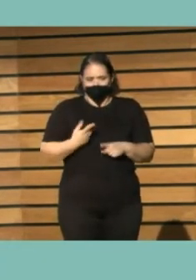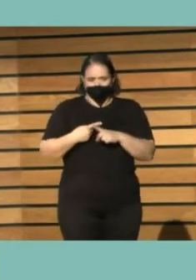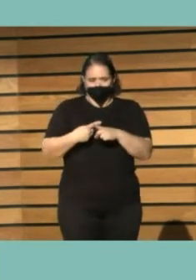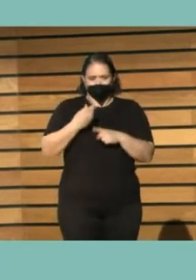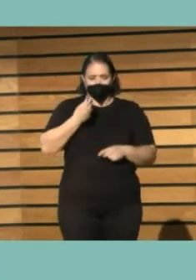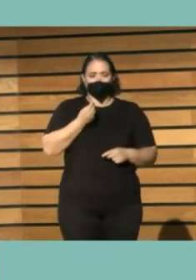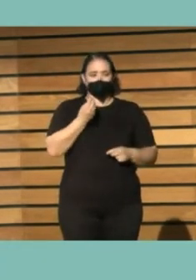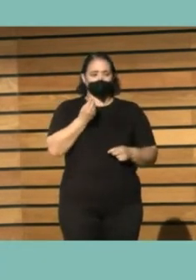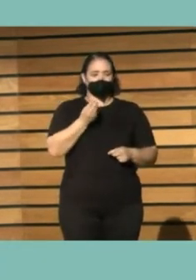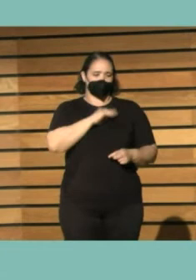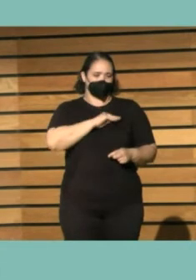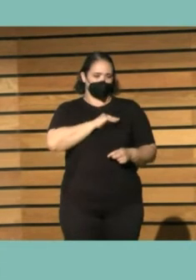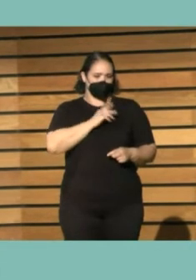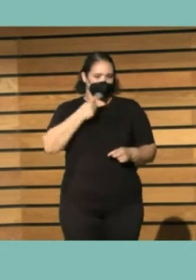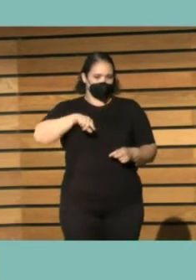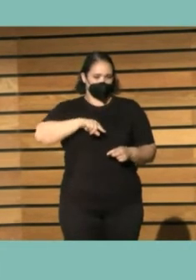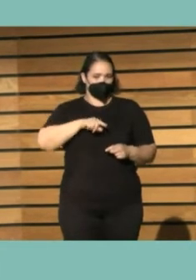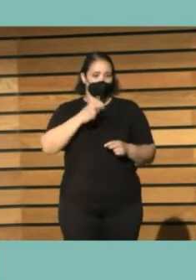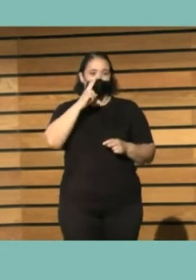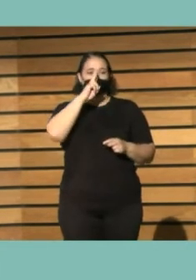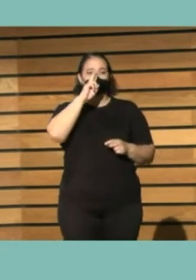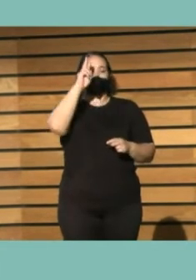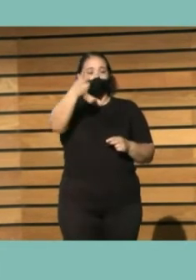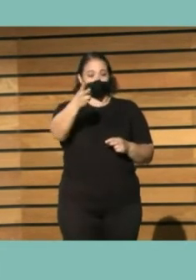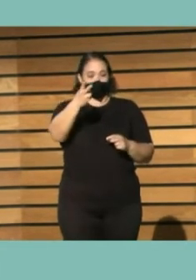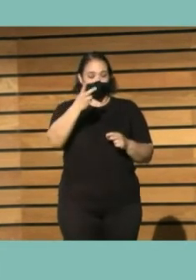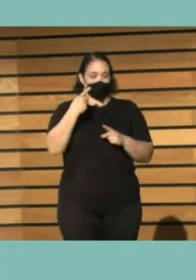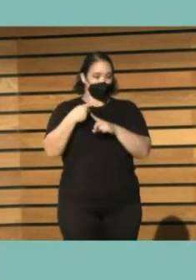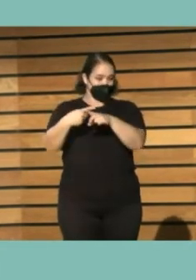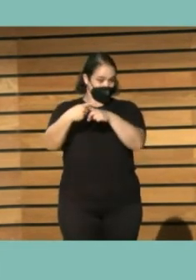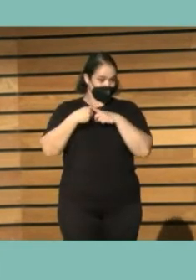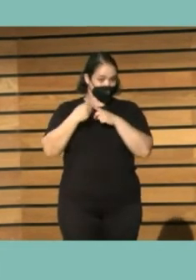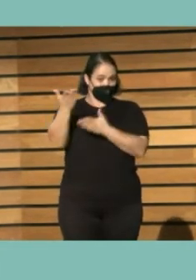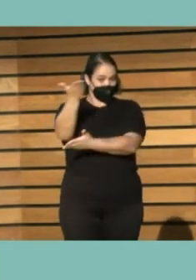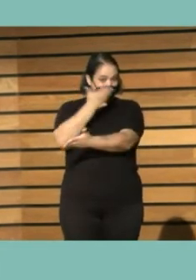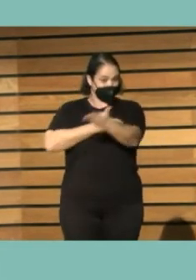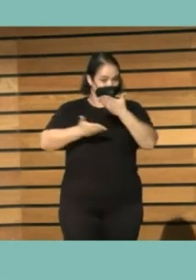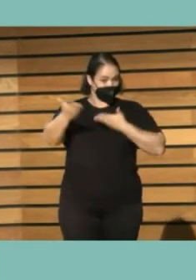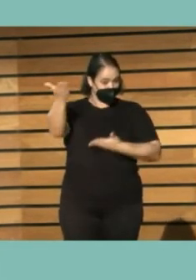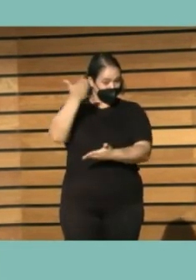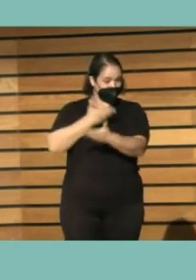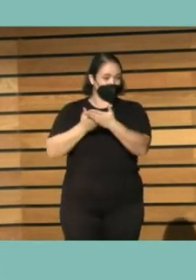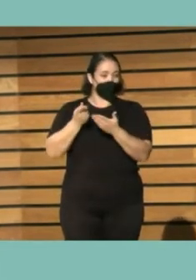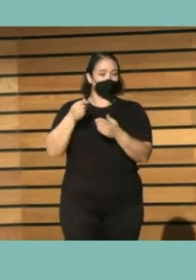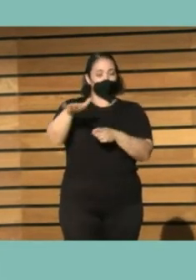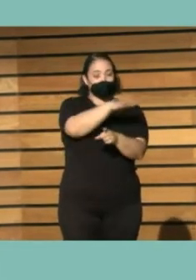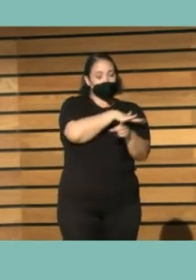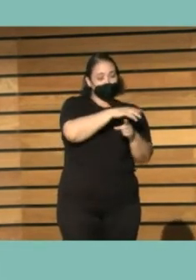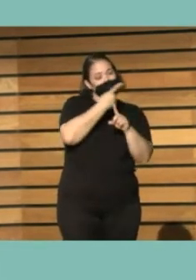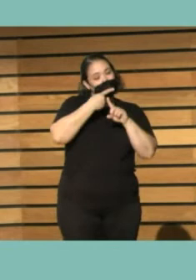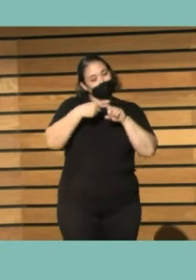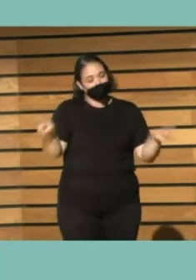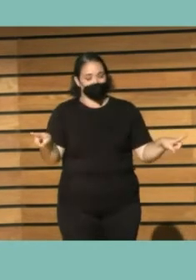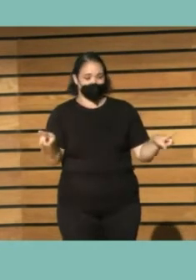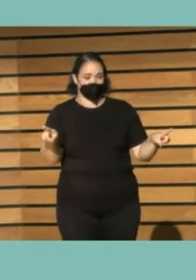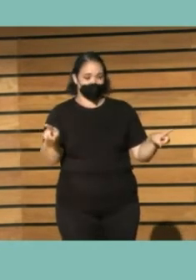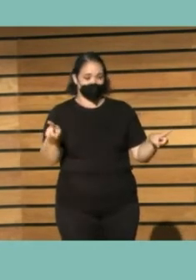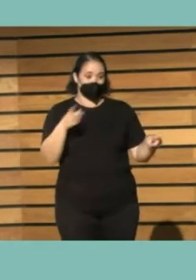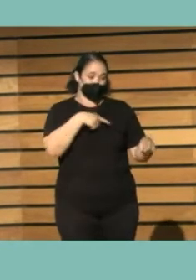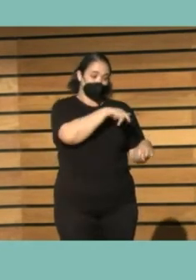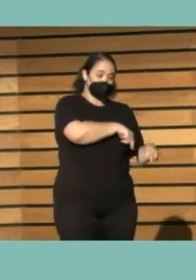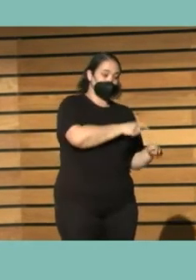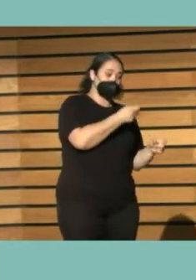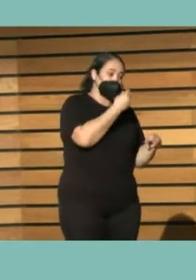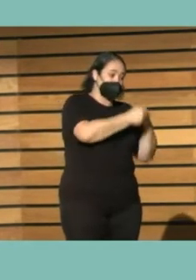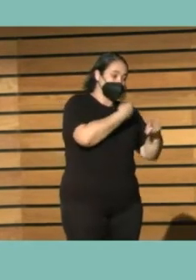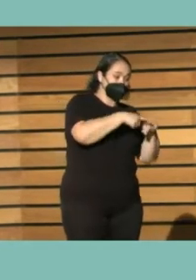después si hiciéramos dos años de intercambios ¿no? también sería un espacio donde poder explicar ¿no? cómo nos han ido estos intercambios que hemos